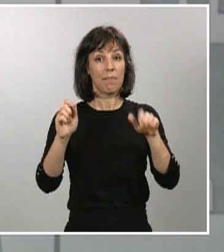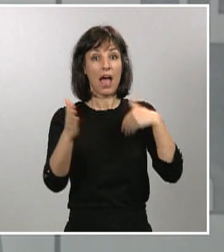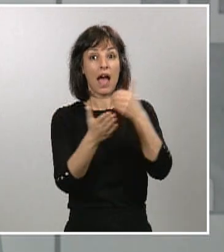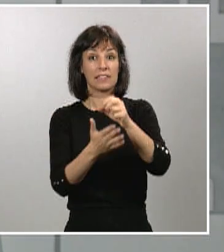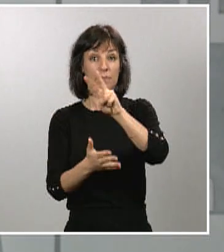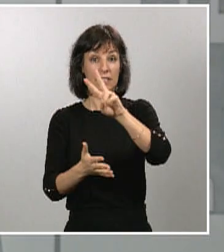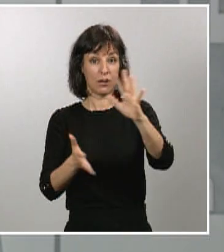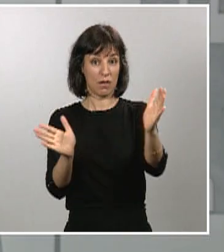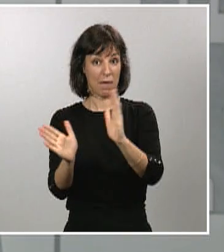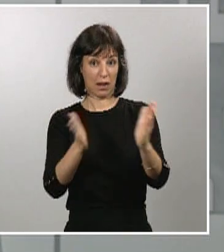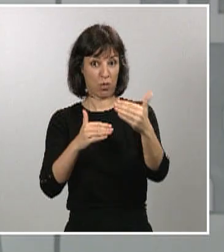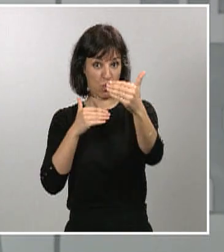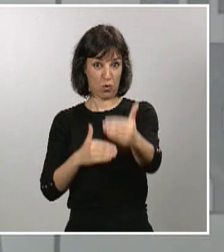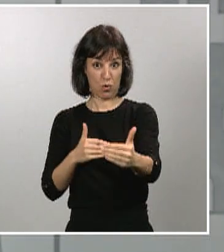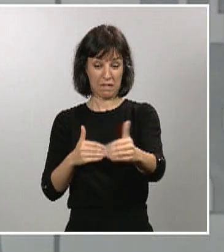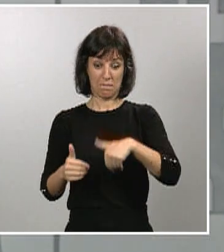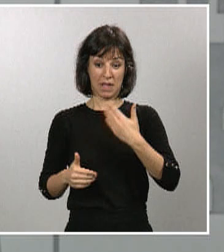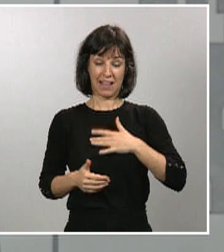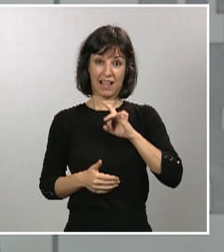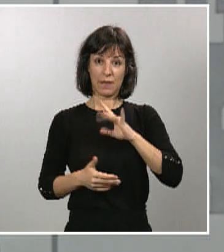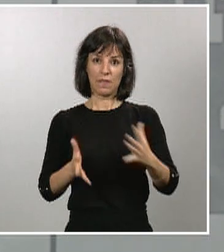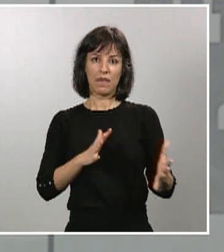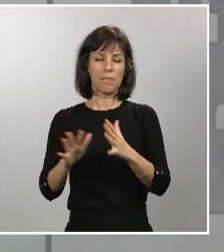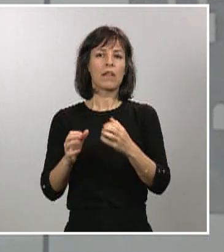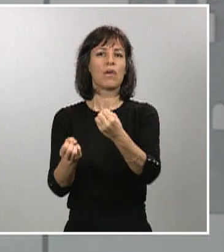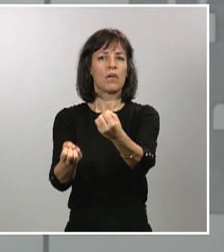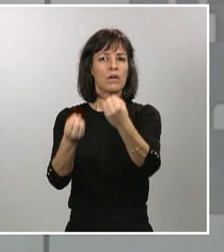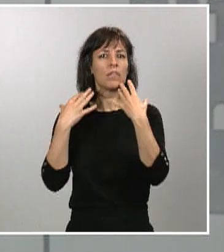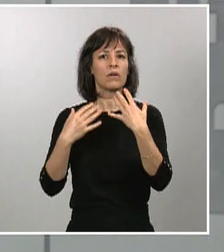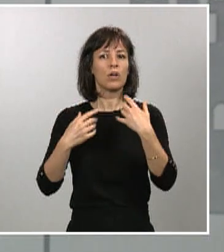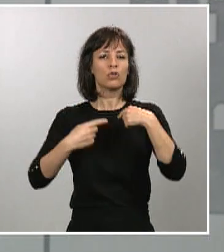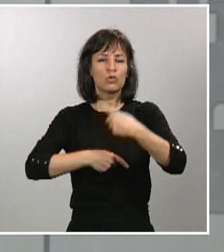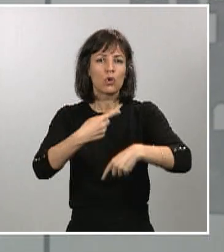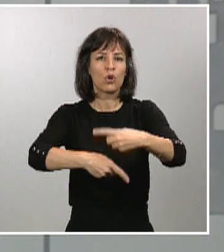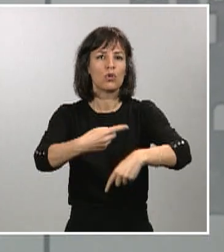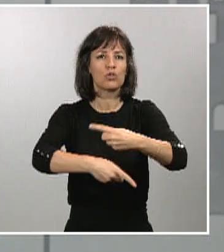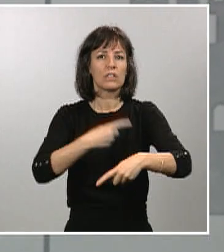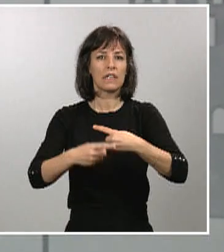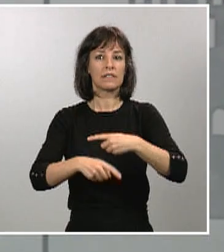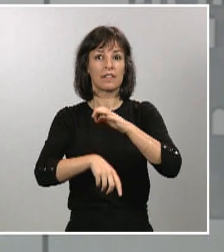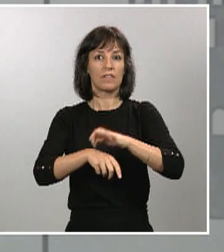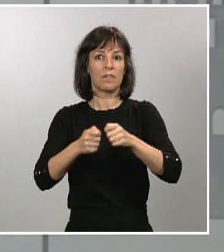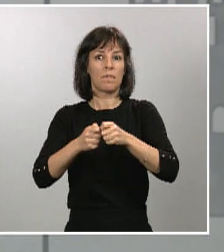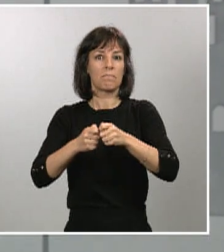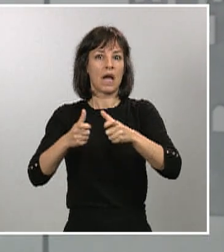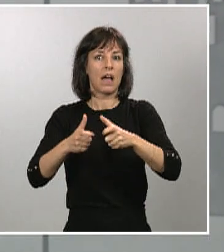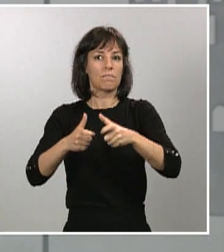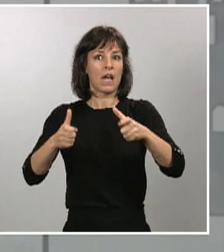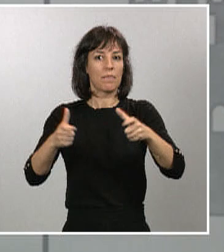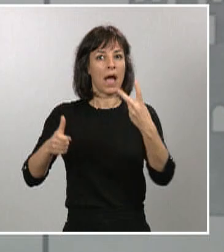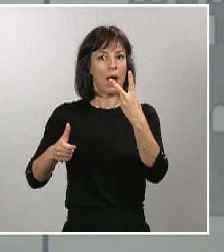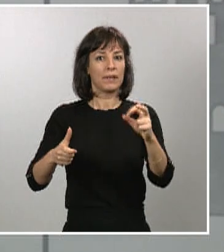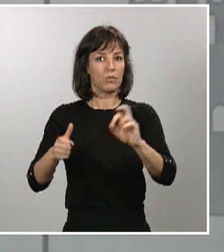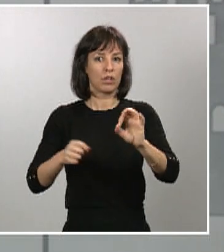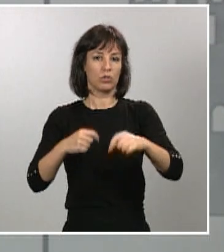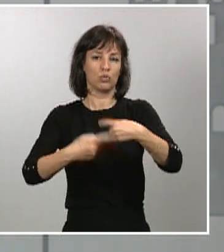conocíamos un incremento medio diario de casos notificados del 20%. Desde el 25 de marzo se observa un